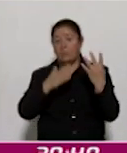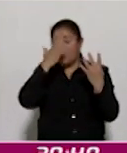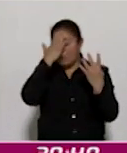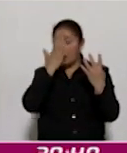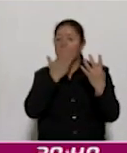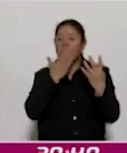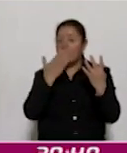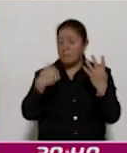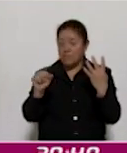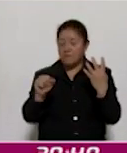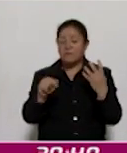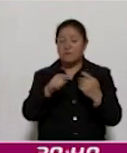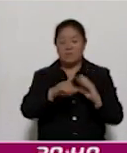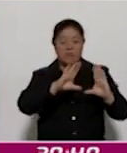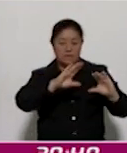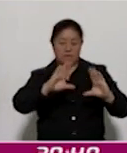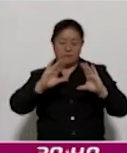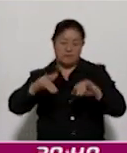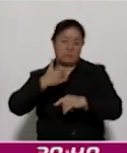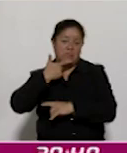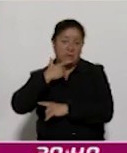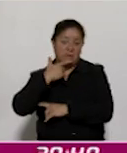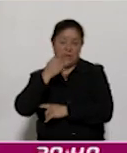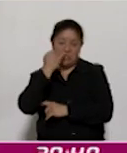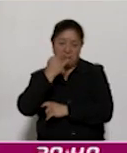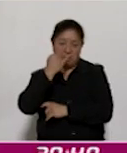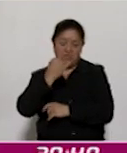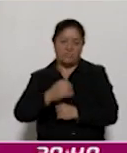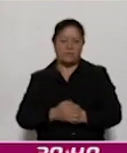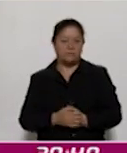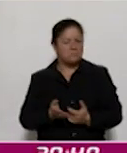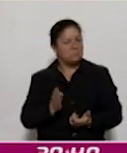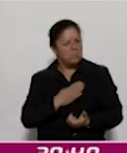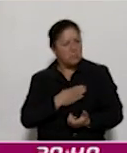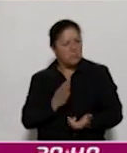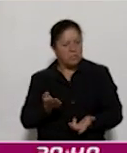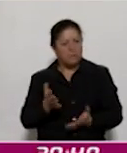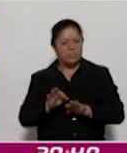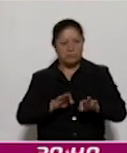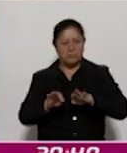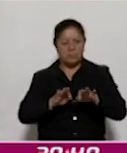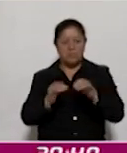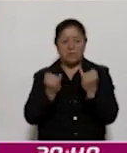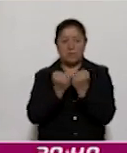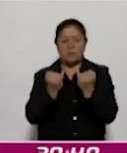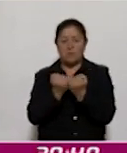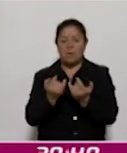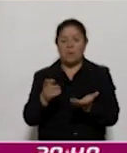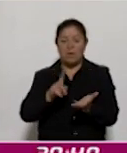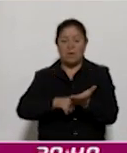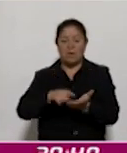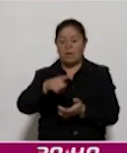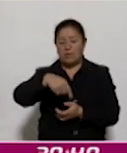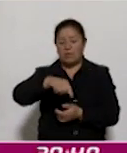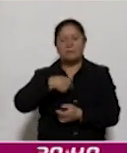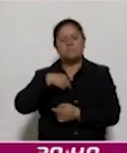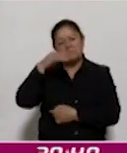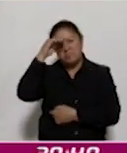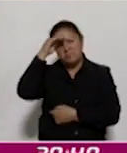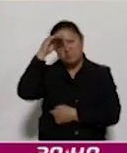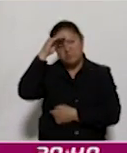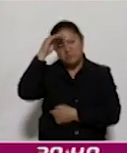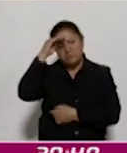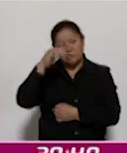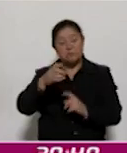en la enseñanza del idioma, bueno, pues lo vamos a estar trabajando también al interior. Y hemos pensado, hemos